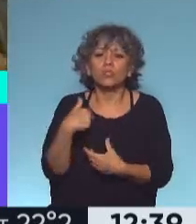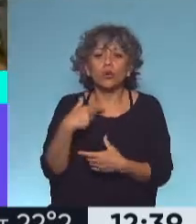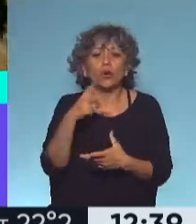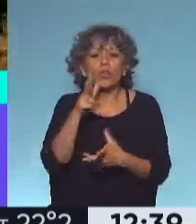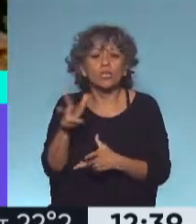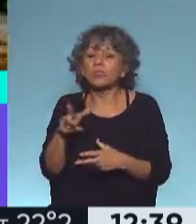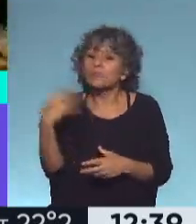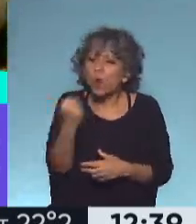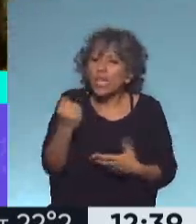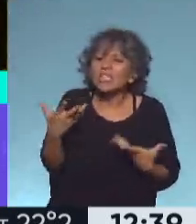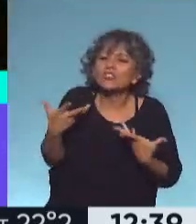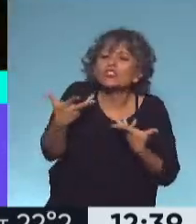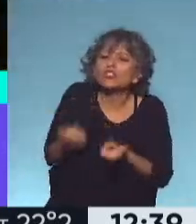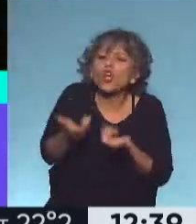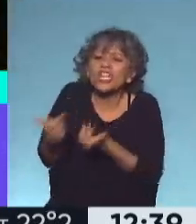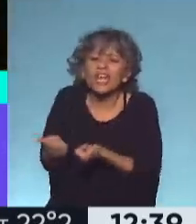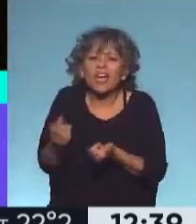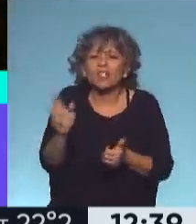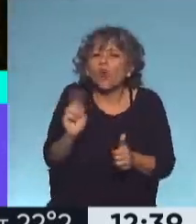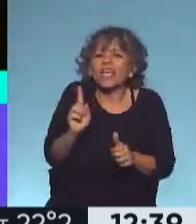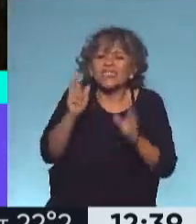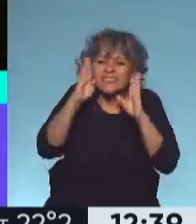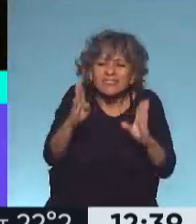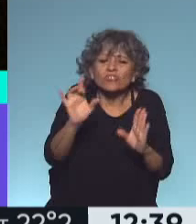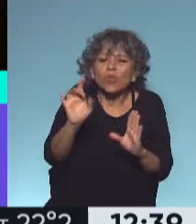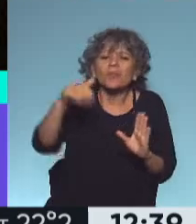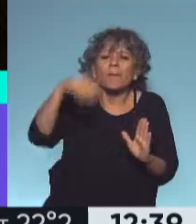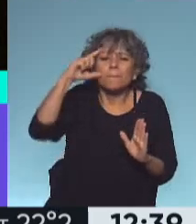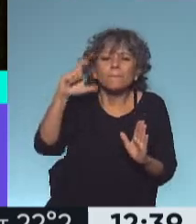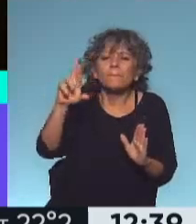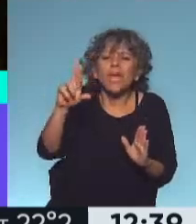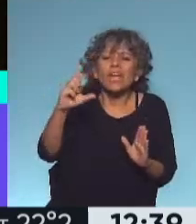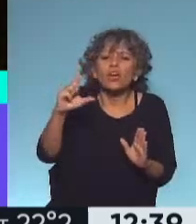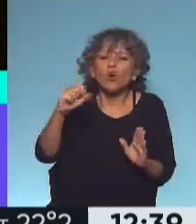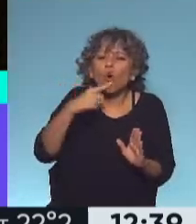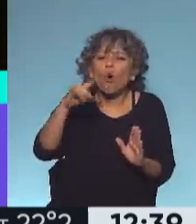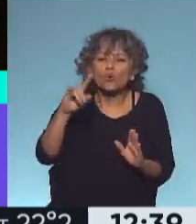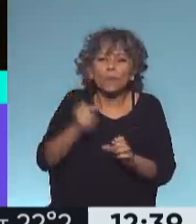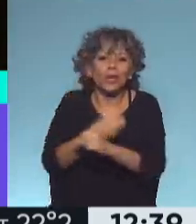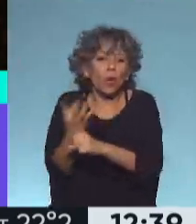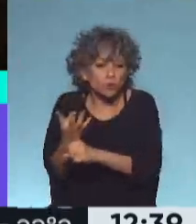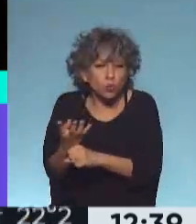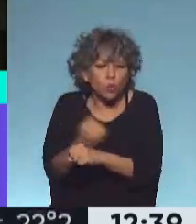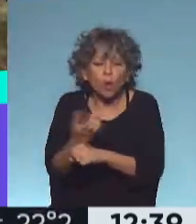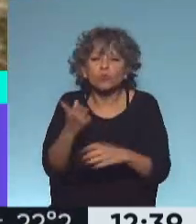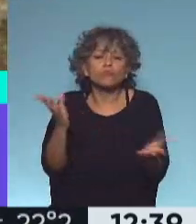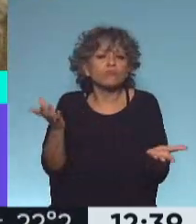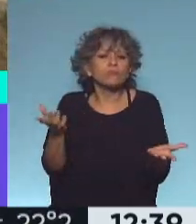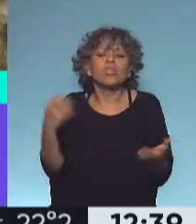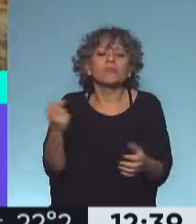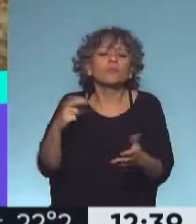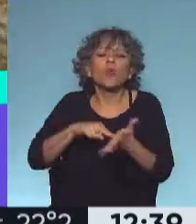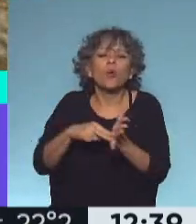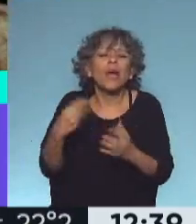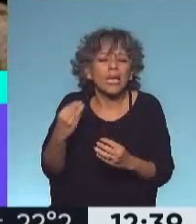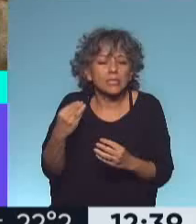La solidaridad no tiene que ver ni con el Mercosur, porque nosotros estamos ayudando. Haitianos, 20 gente, sin tener una organización. Disciplina. El problema es